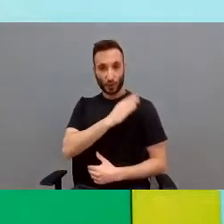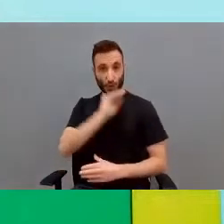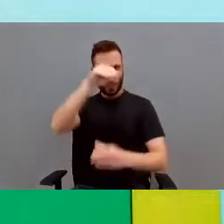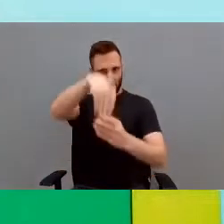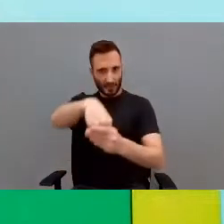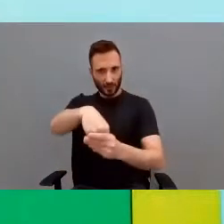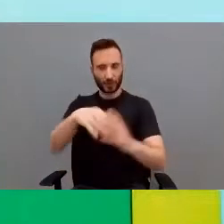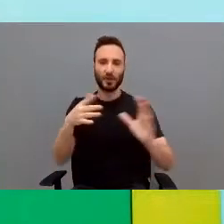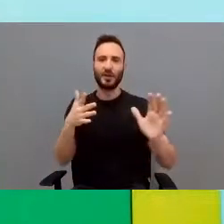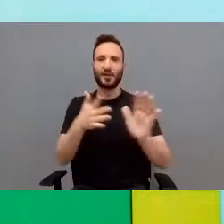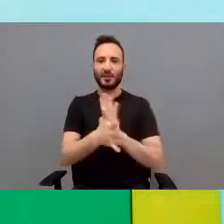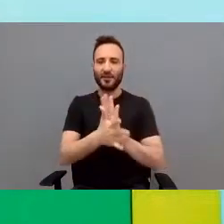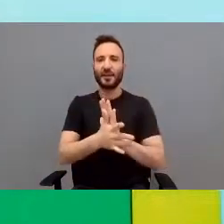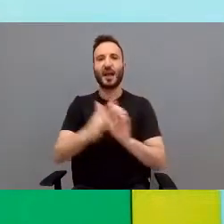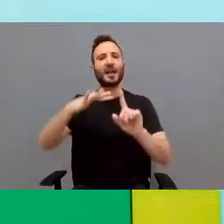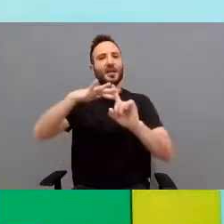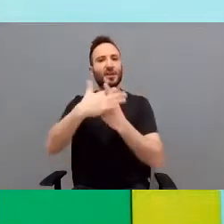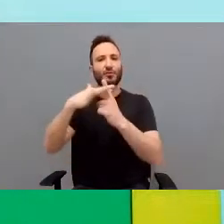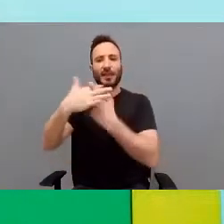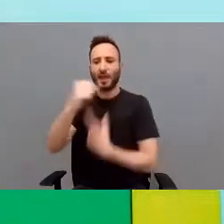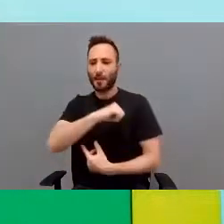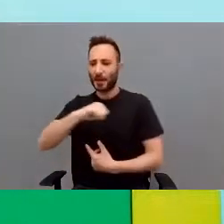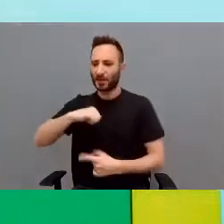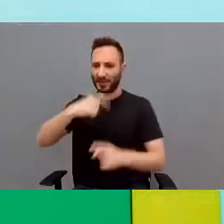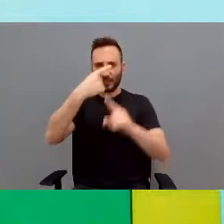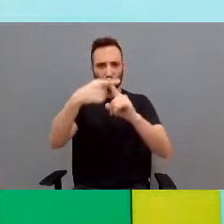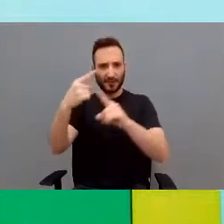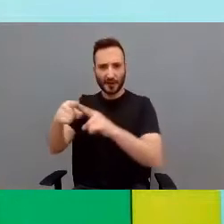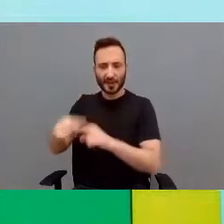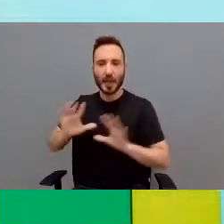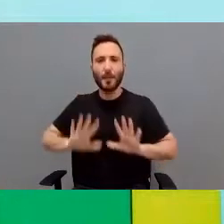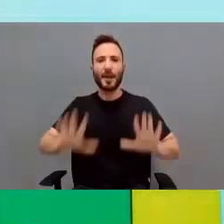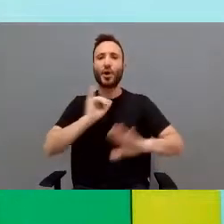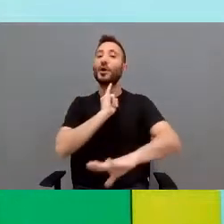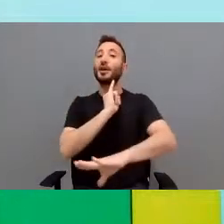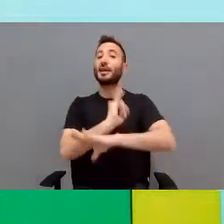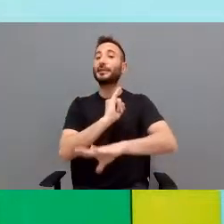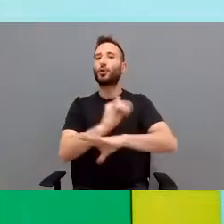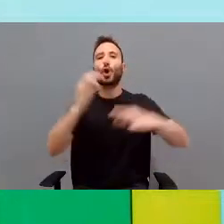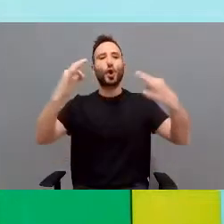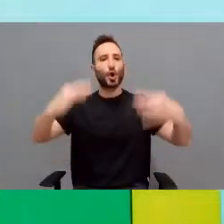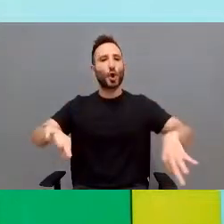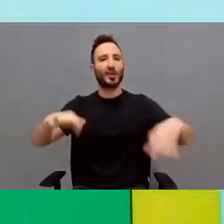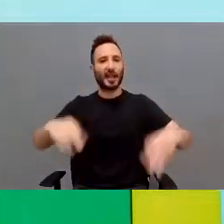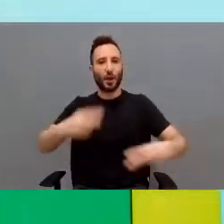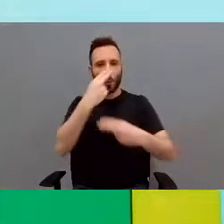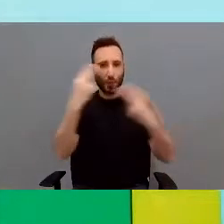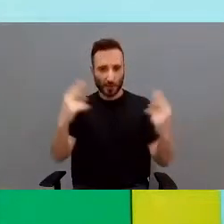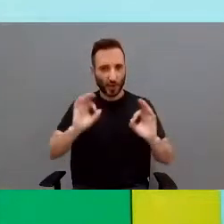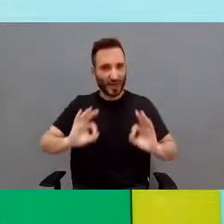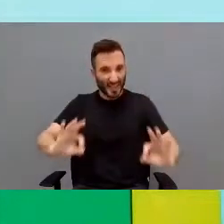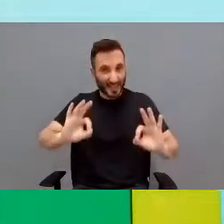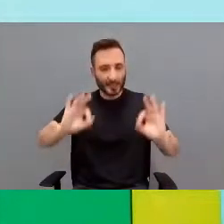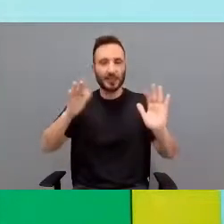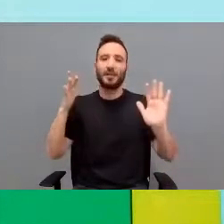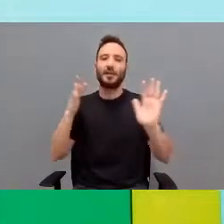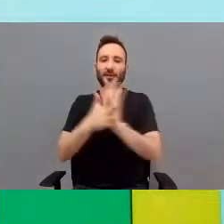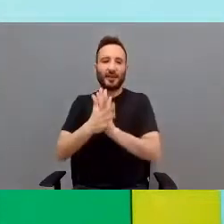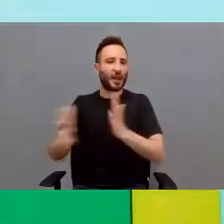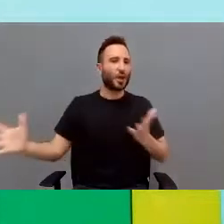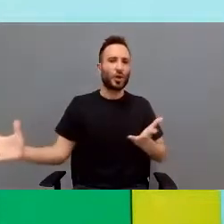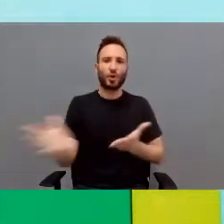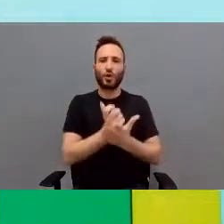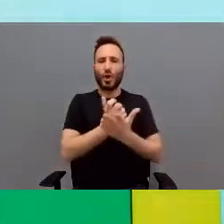bueno, con diferentes circunstancias personales, pero es un instituto ordinario. decir, que tiene en cabida toda